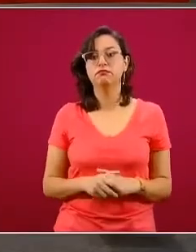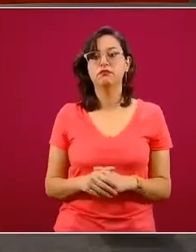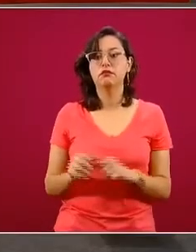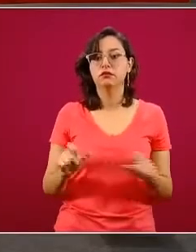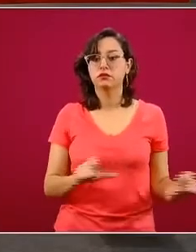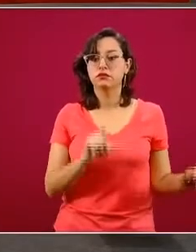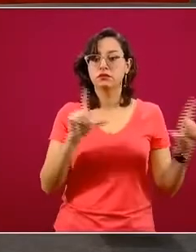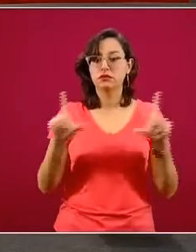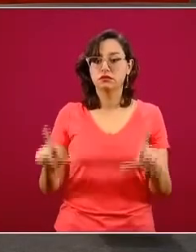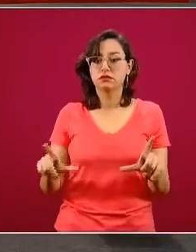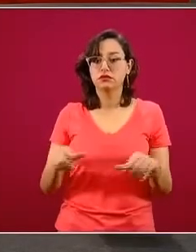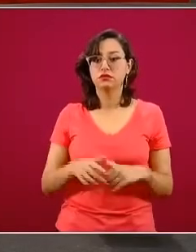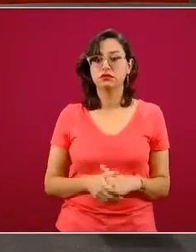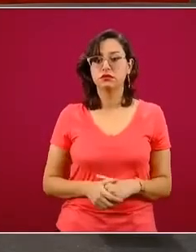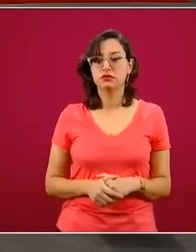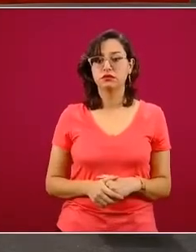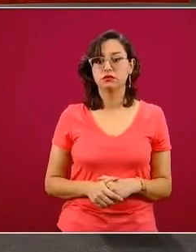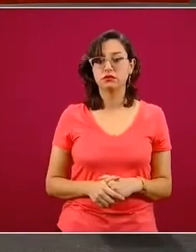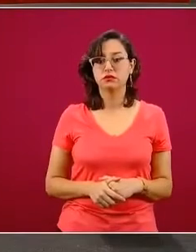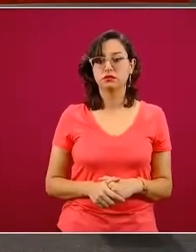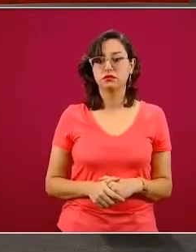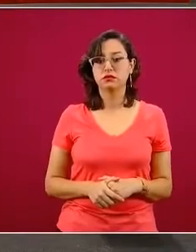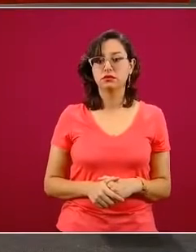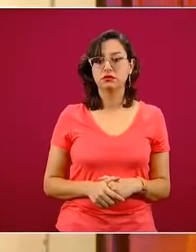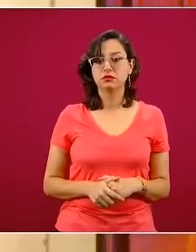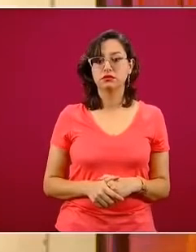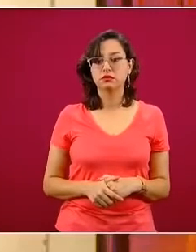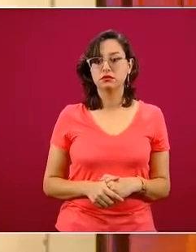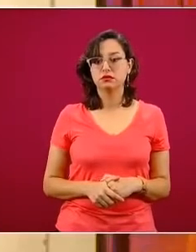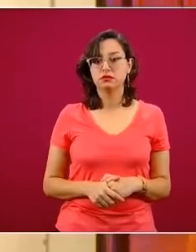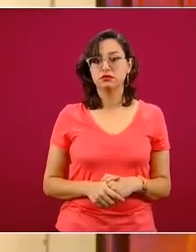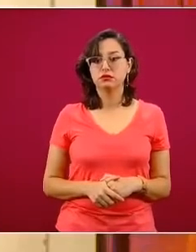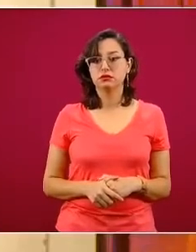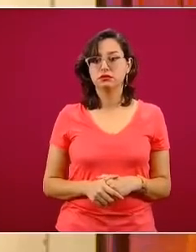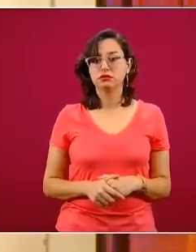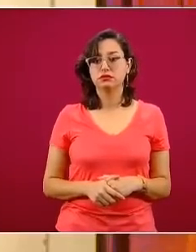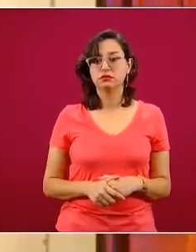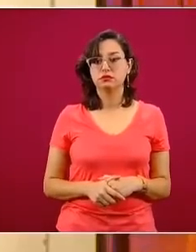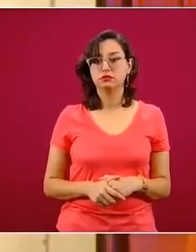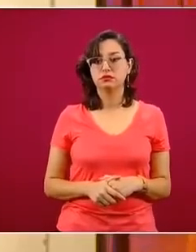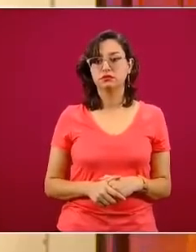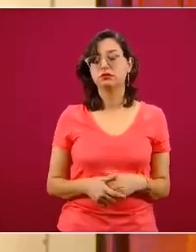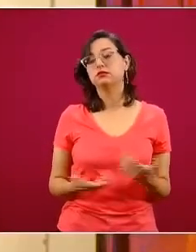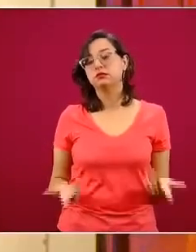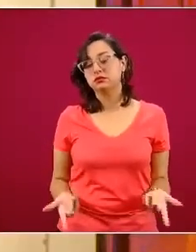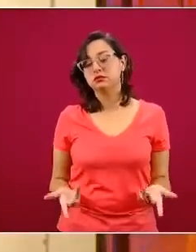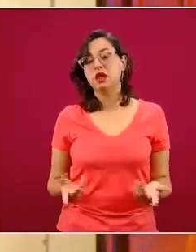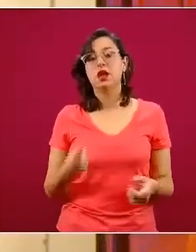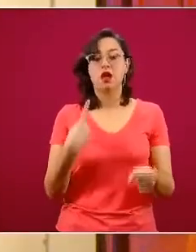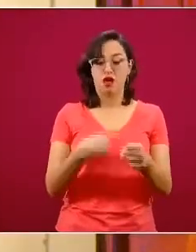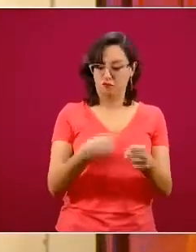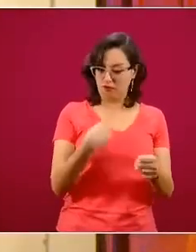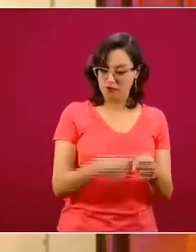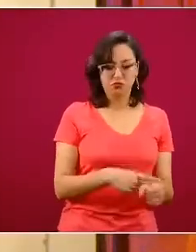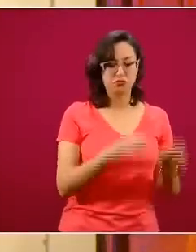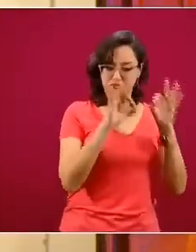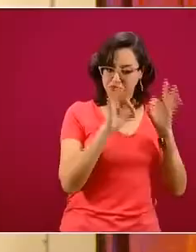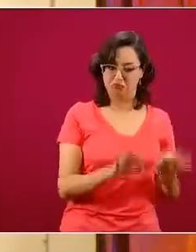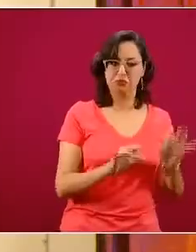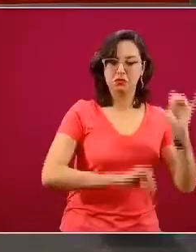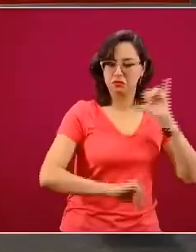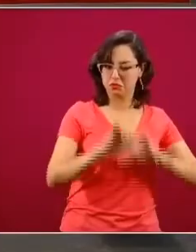diapositiva, por favor, vemos nuestra curva epidémica de casos confirmados y sospechosos. Igual,